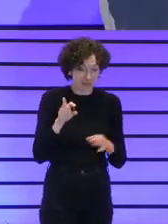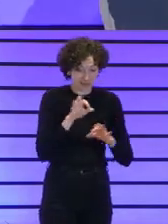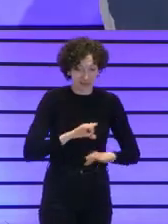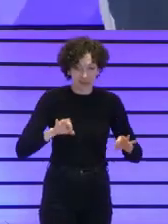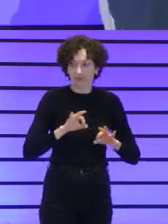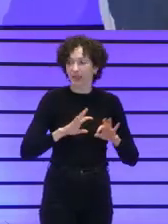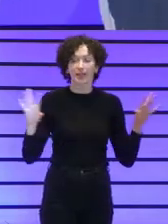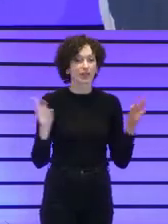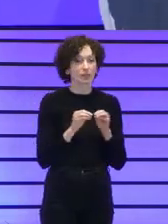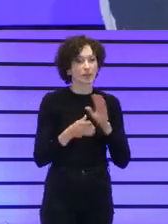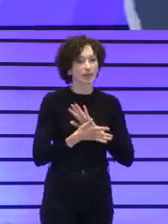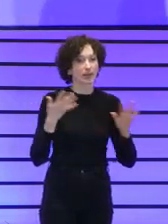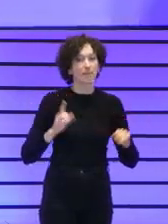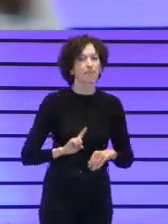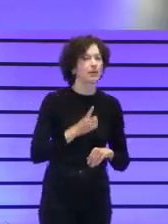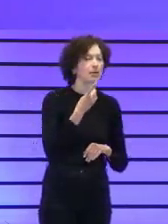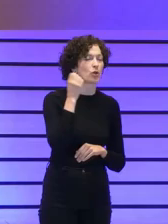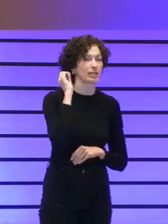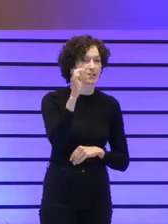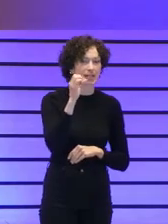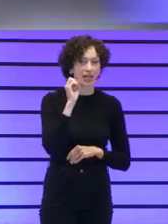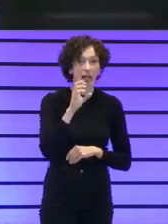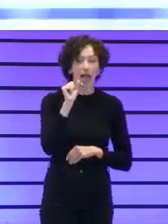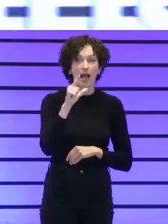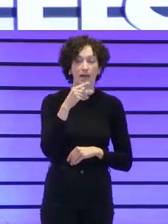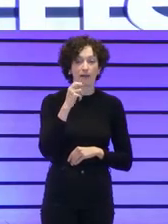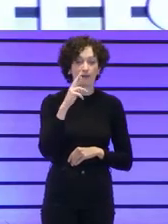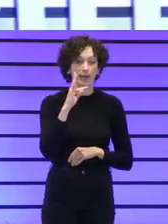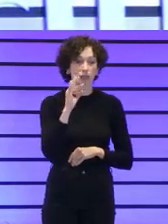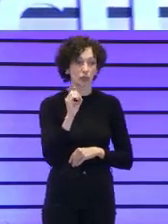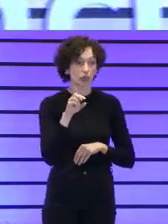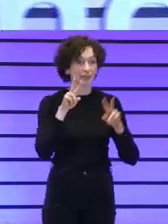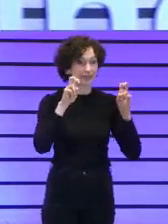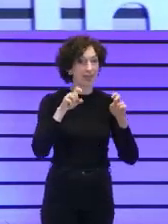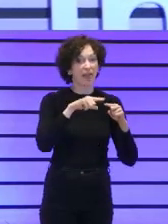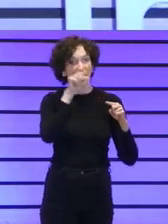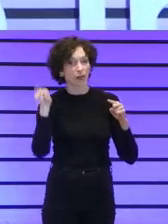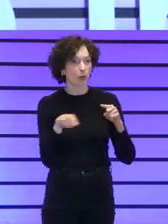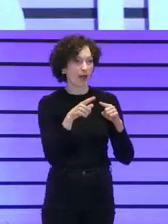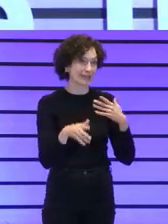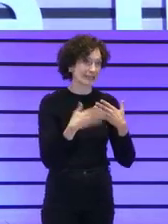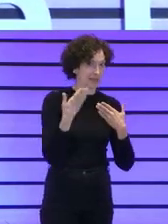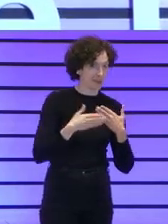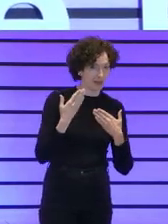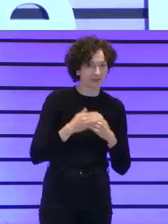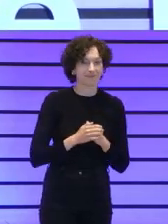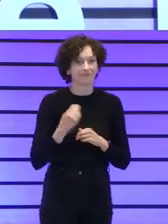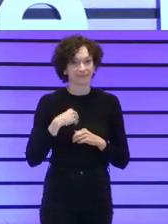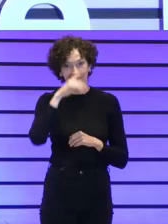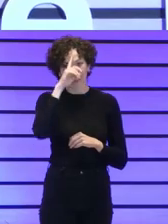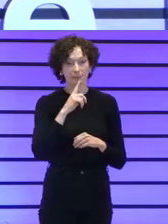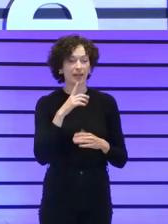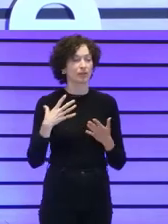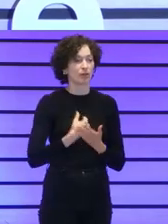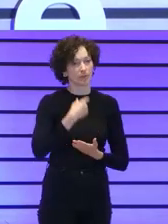rápido. Primero tuvimos la charla de Alberto Ejido hablando de lo circular está de moda y esa imagen que nos quedó